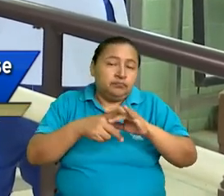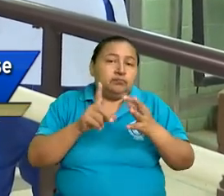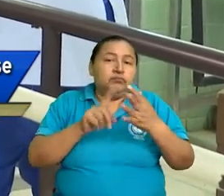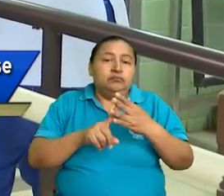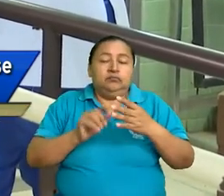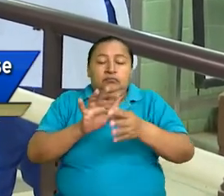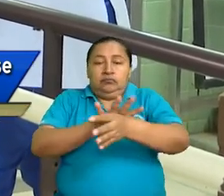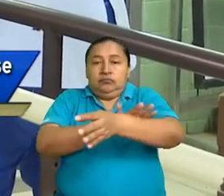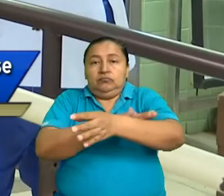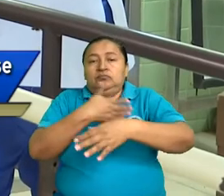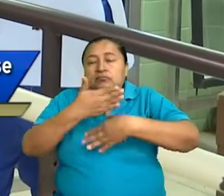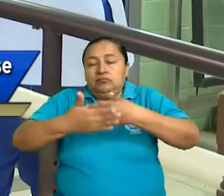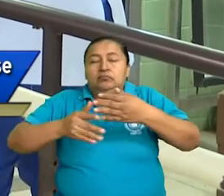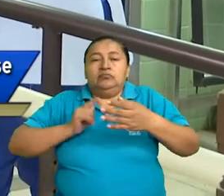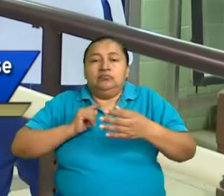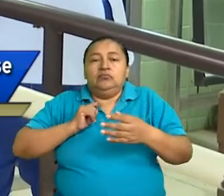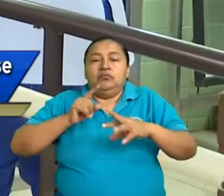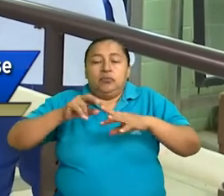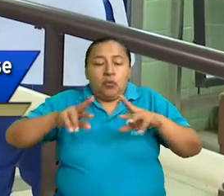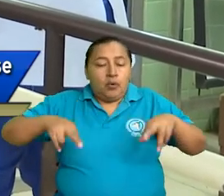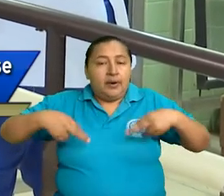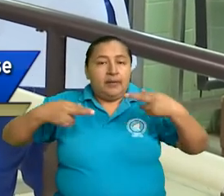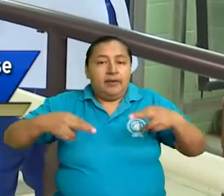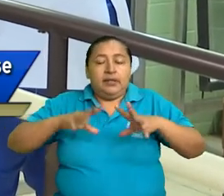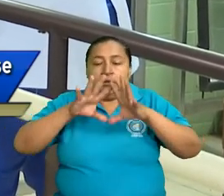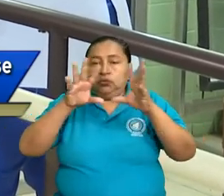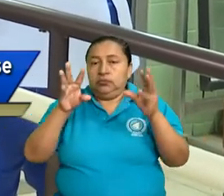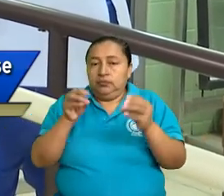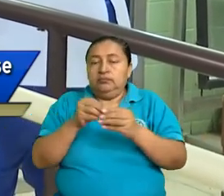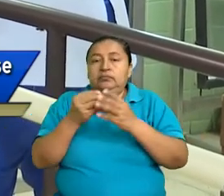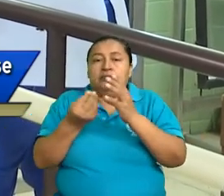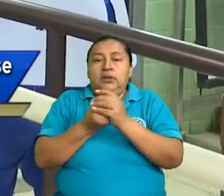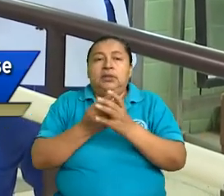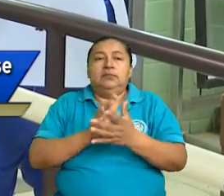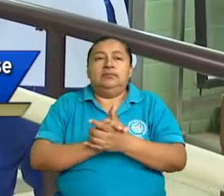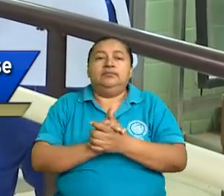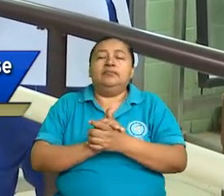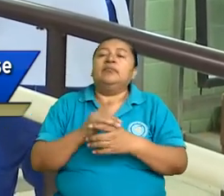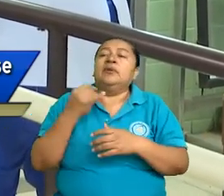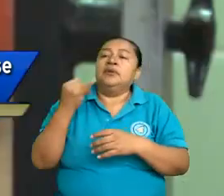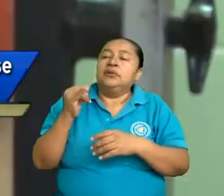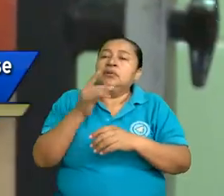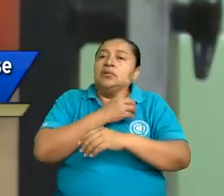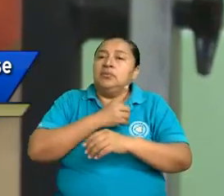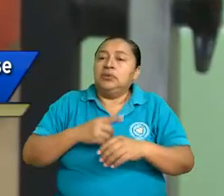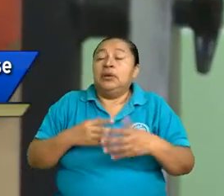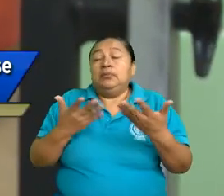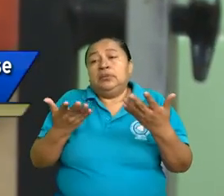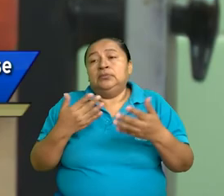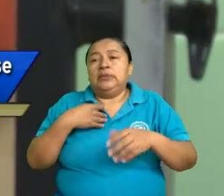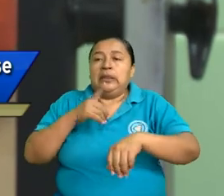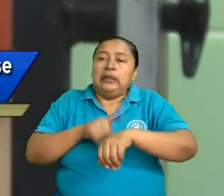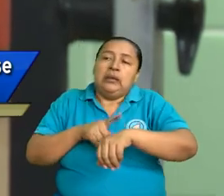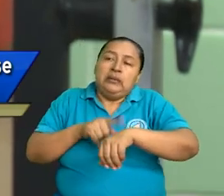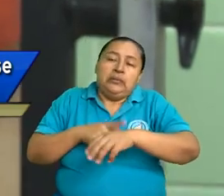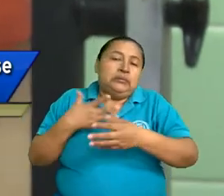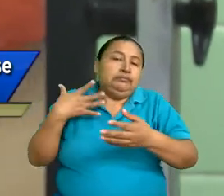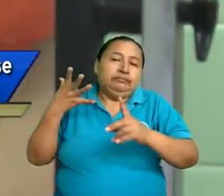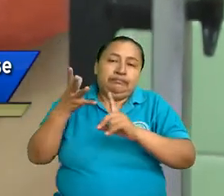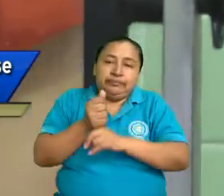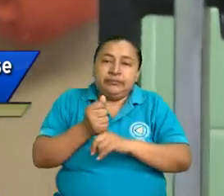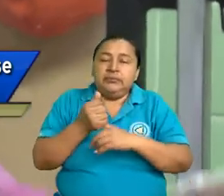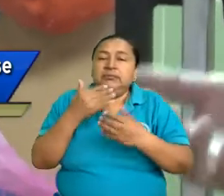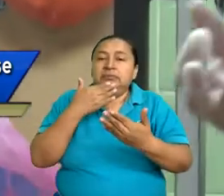emocionales, es decir, una rehabilitación integral. Así es, diputado, pues el tiempo ya nos ha alcanzado,